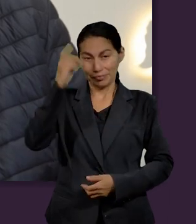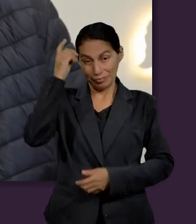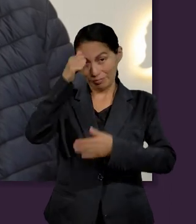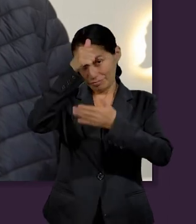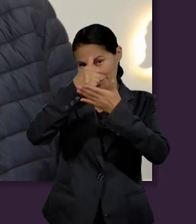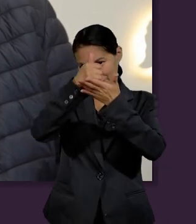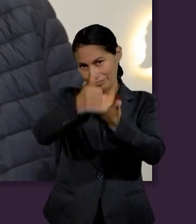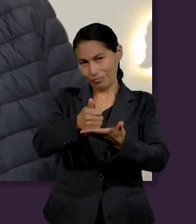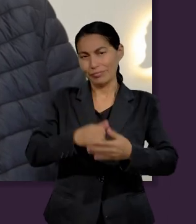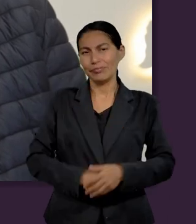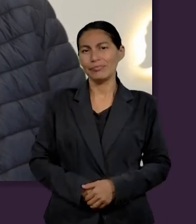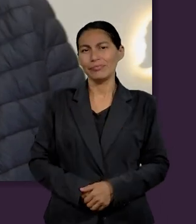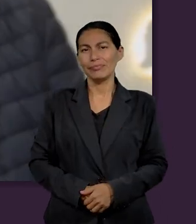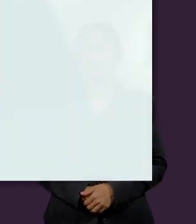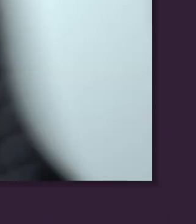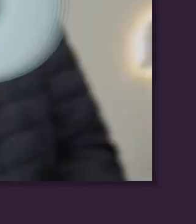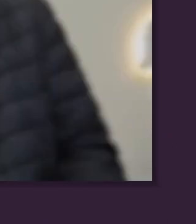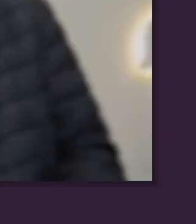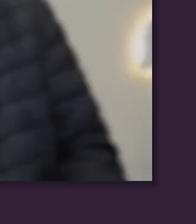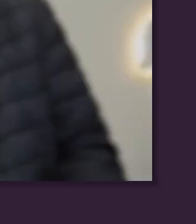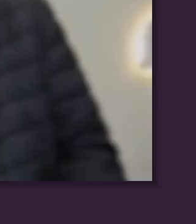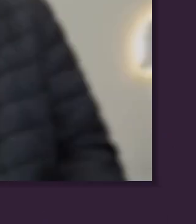para siempre experimentar